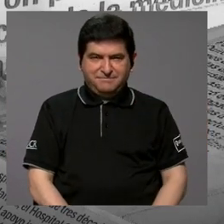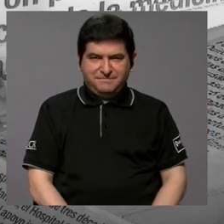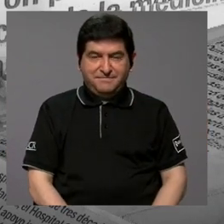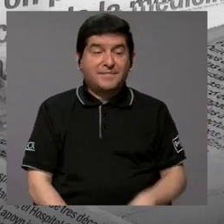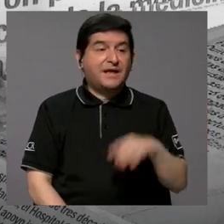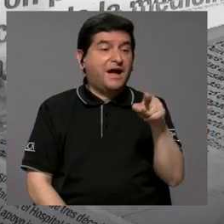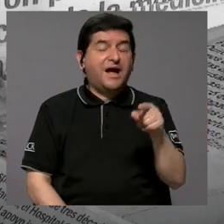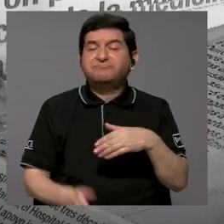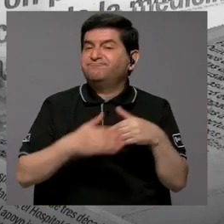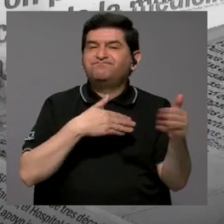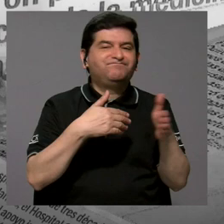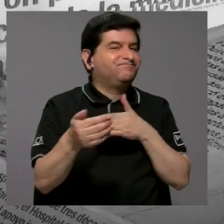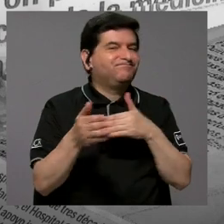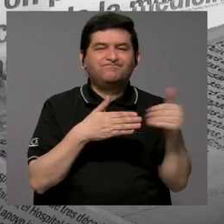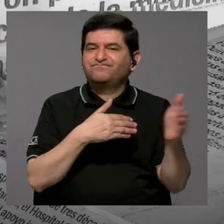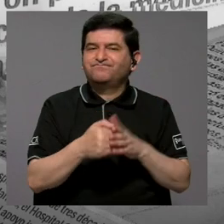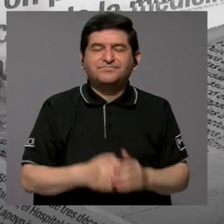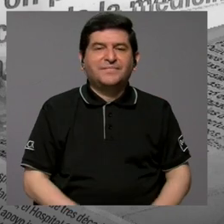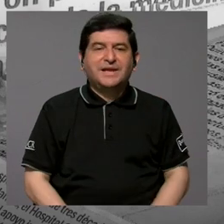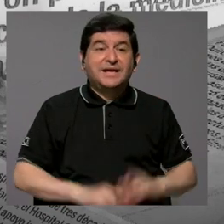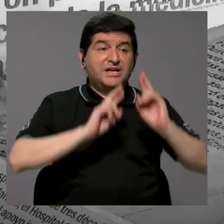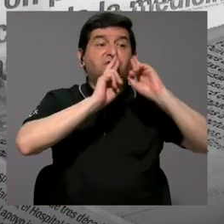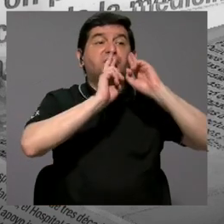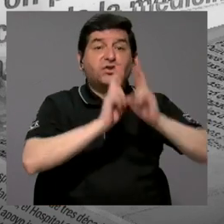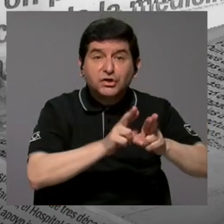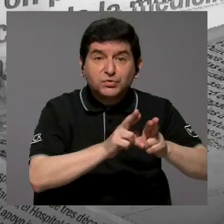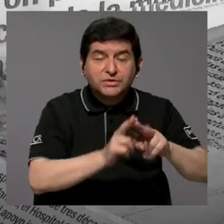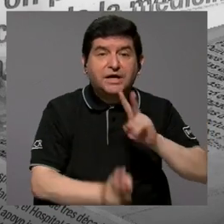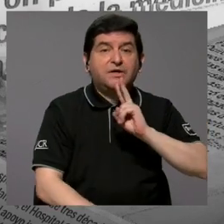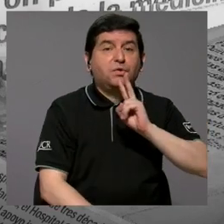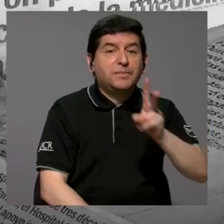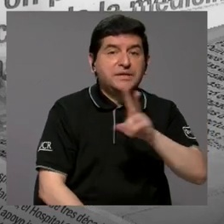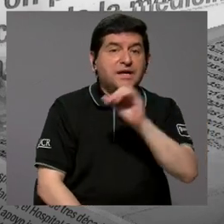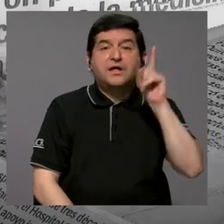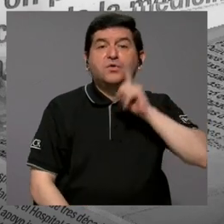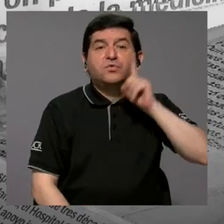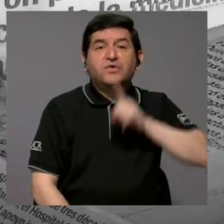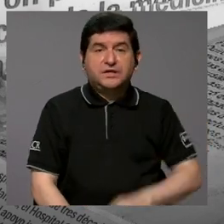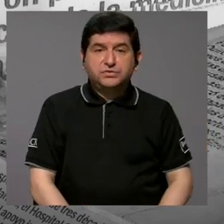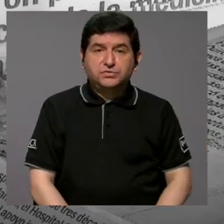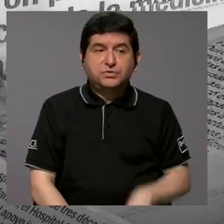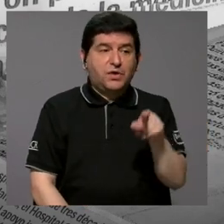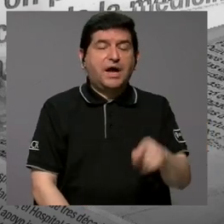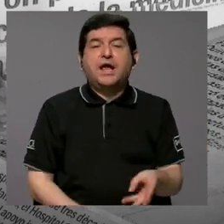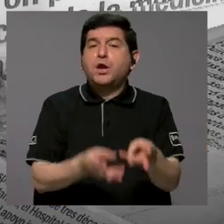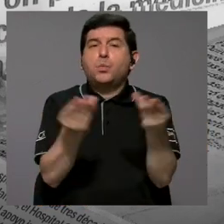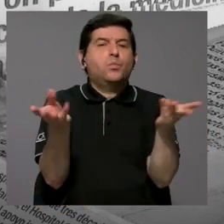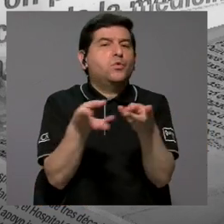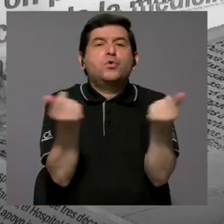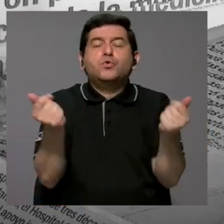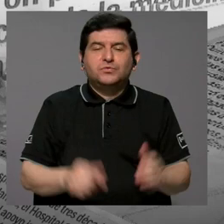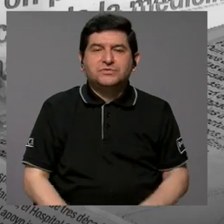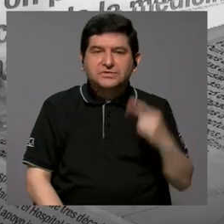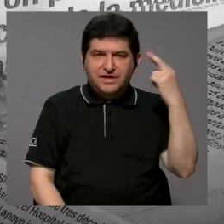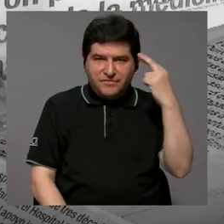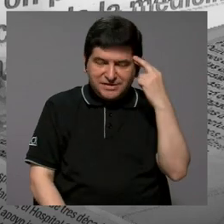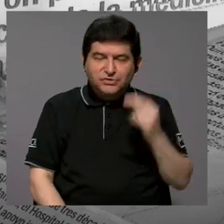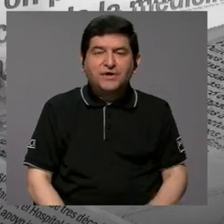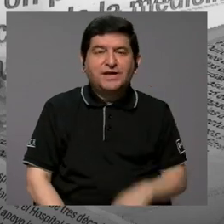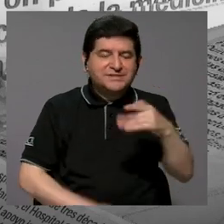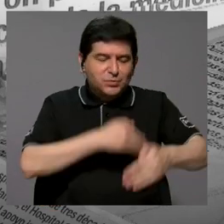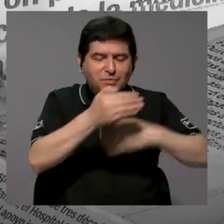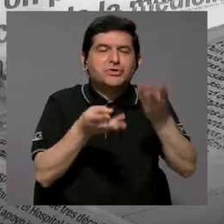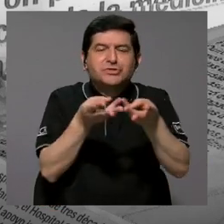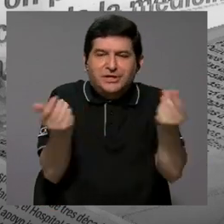que a él no le importa si el resultado es verdadero o falso. A él le importa generar. Por eso se llama generativa.